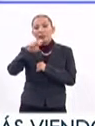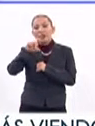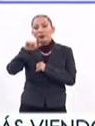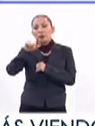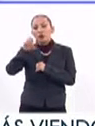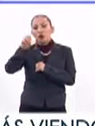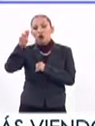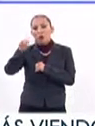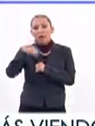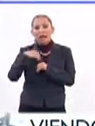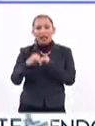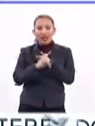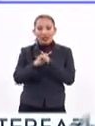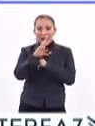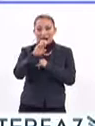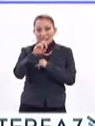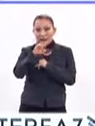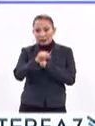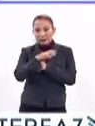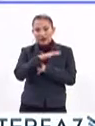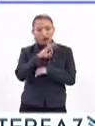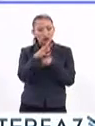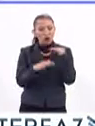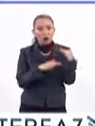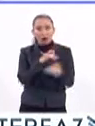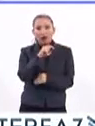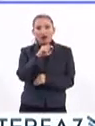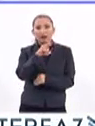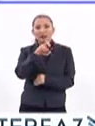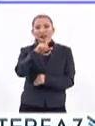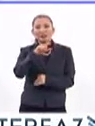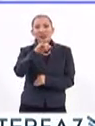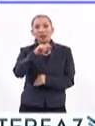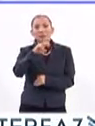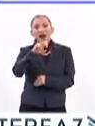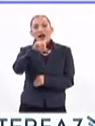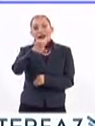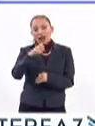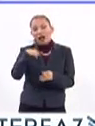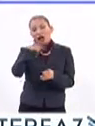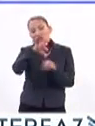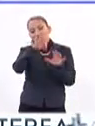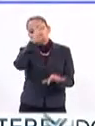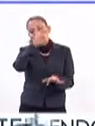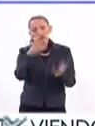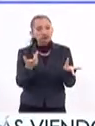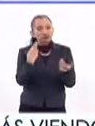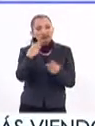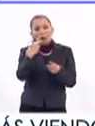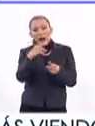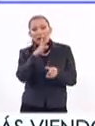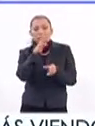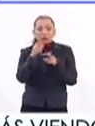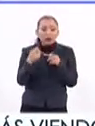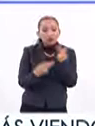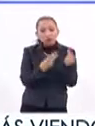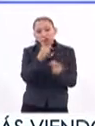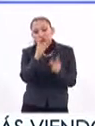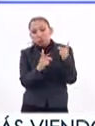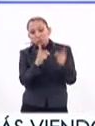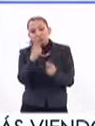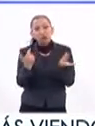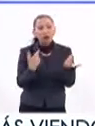.com y mis redes sociales en todas, estoy como Trixia Valle, ahí pueden encontrar respuesta a sus